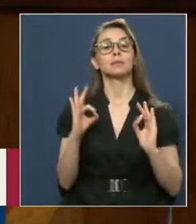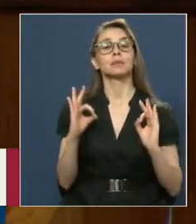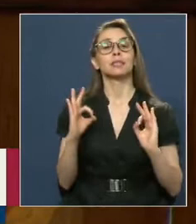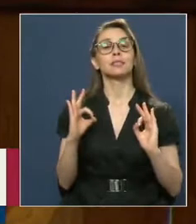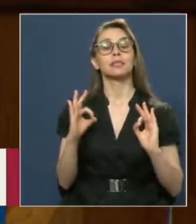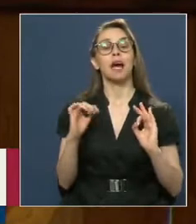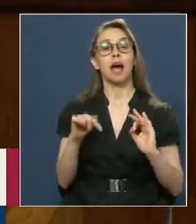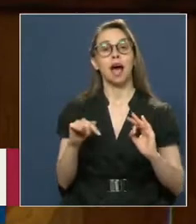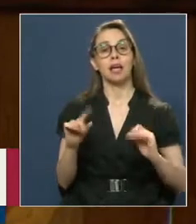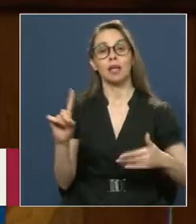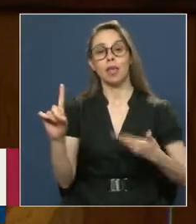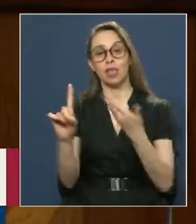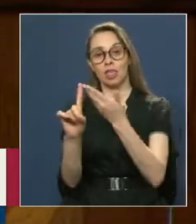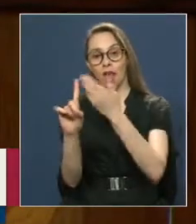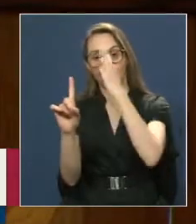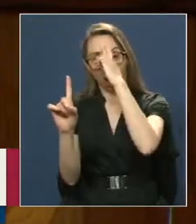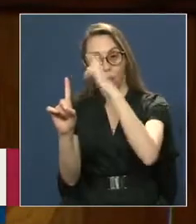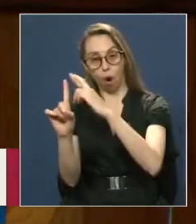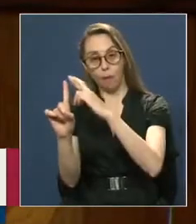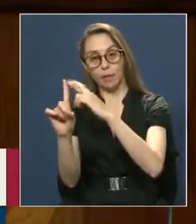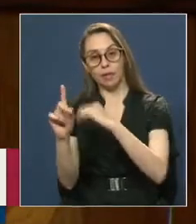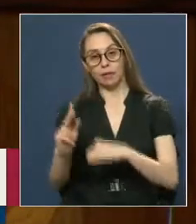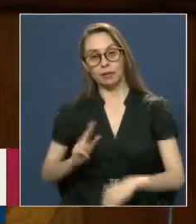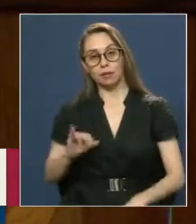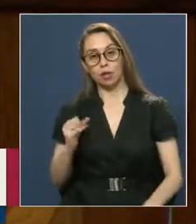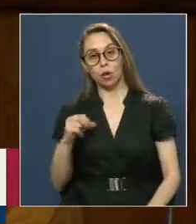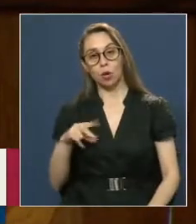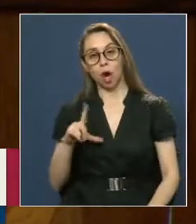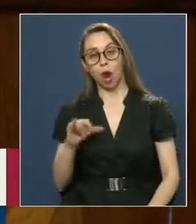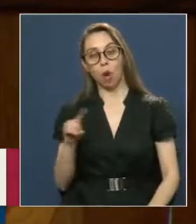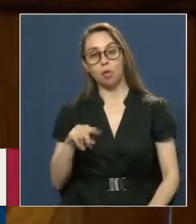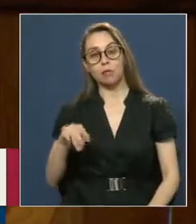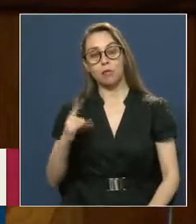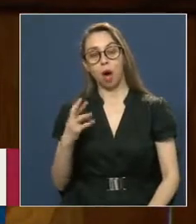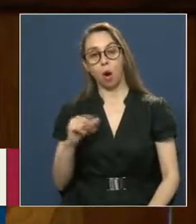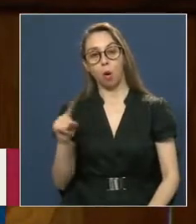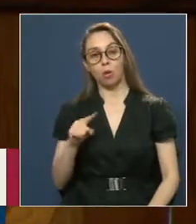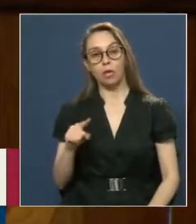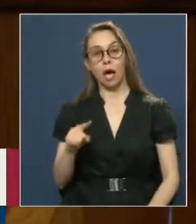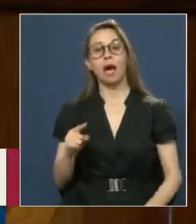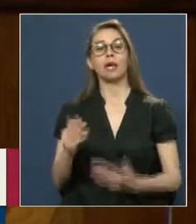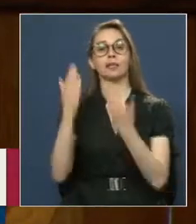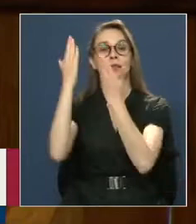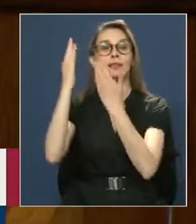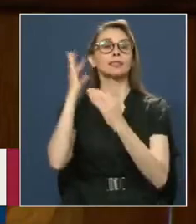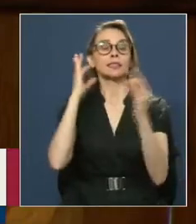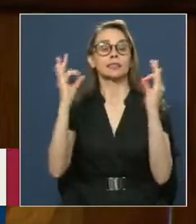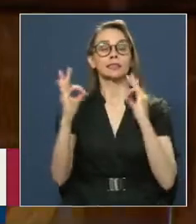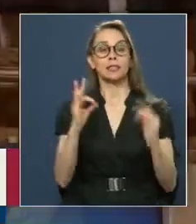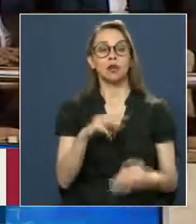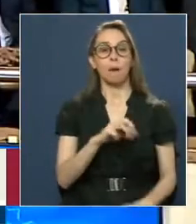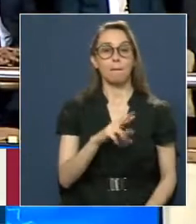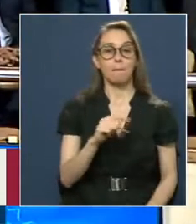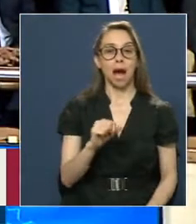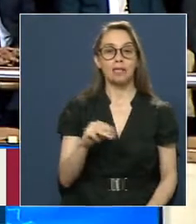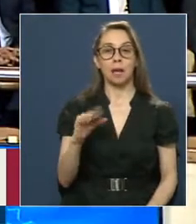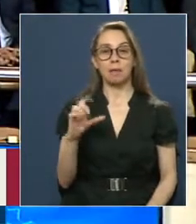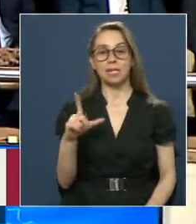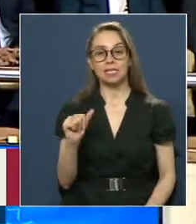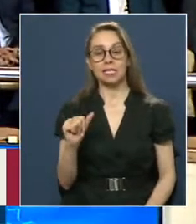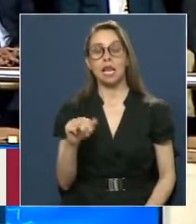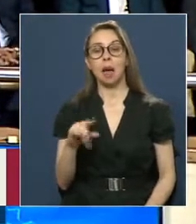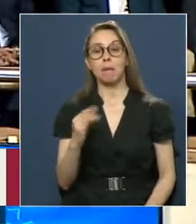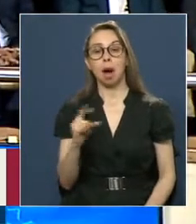esta ocasión que rendimos homenaje a don Juan Luis Maurás A la señora Marta y Marcela Maurás Pérez A sus